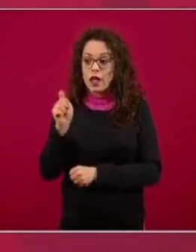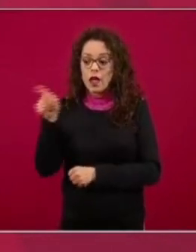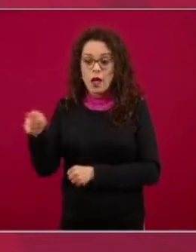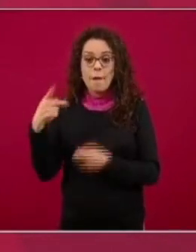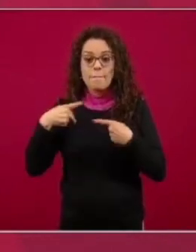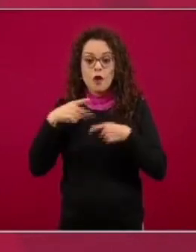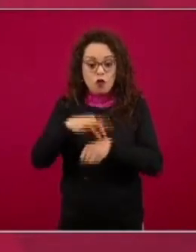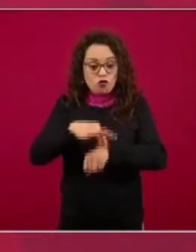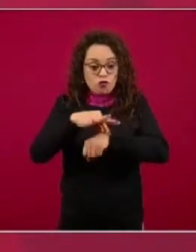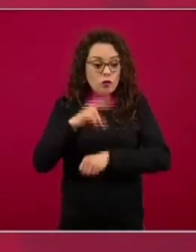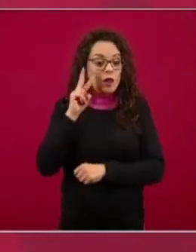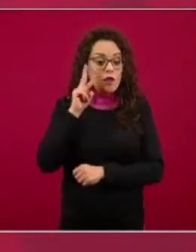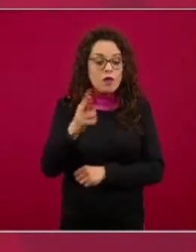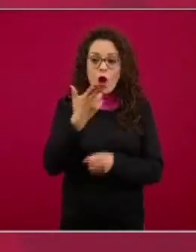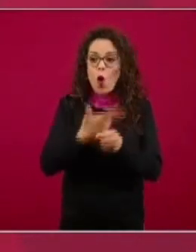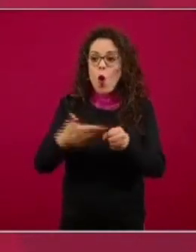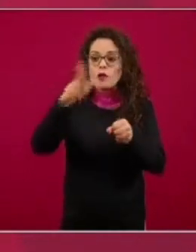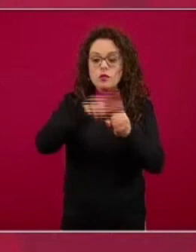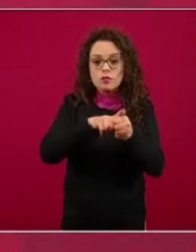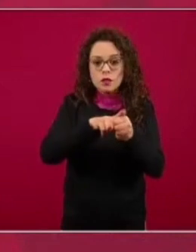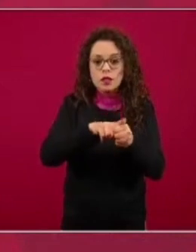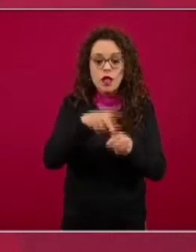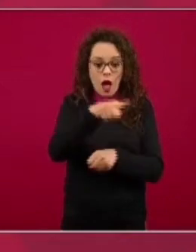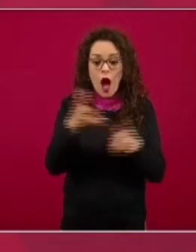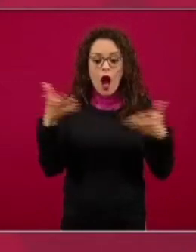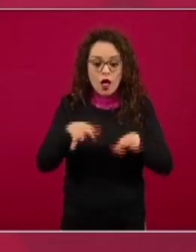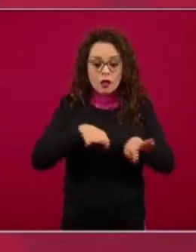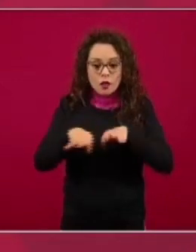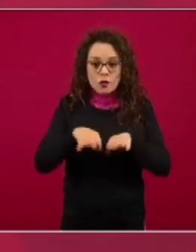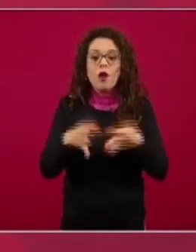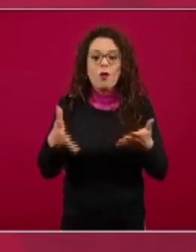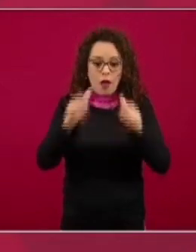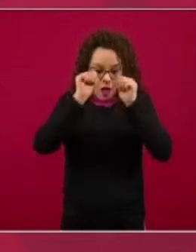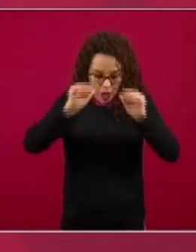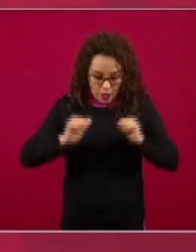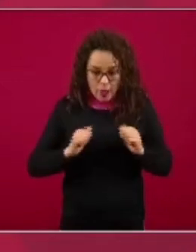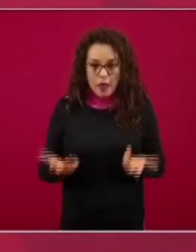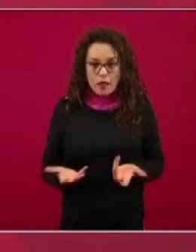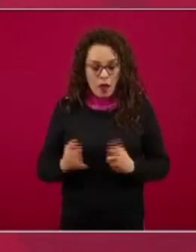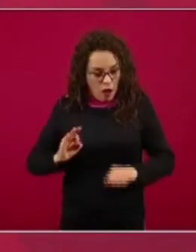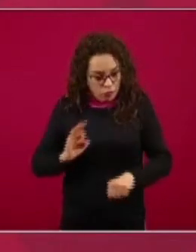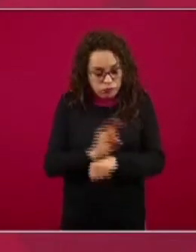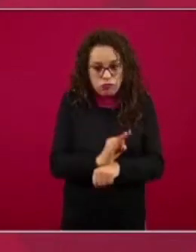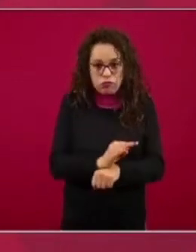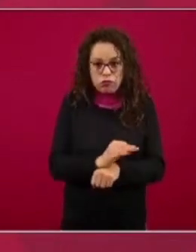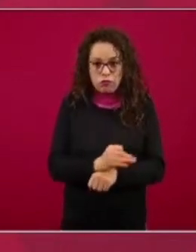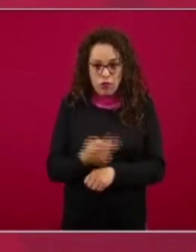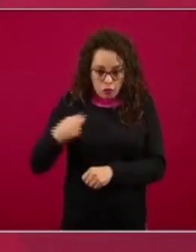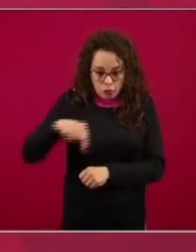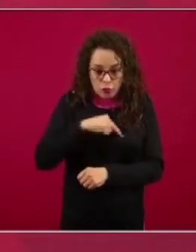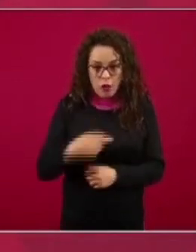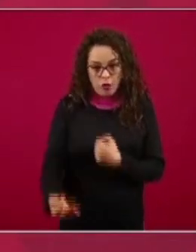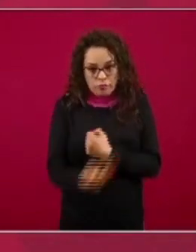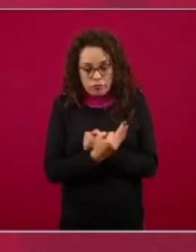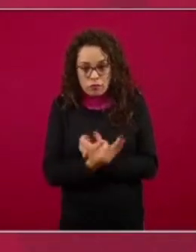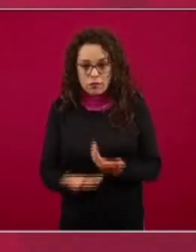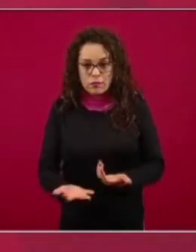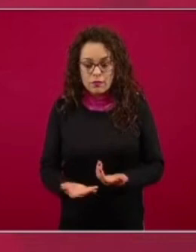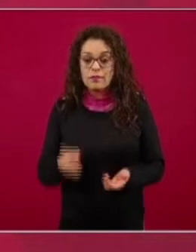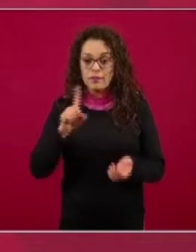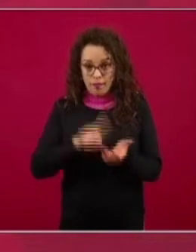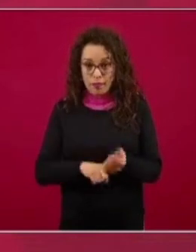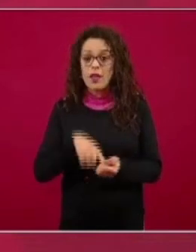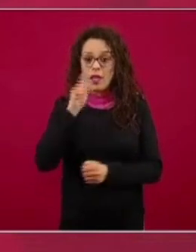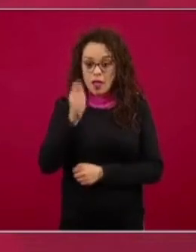atendiéndonos protegiéndonos cuidándonos para que todas y todos sepamos que lo que hagamos en nuestra vida